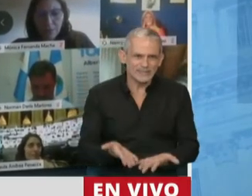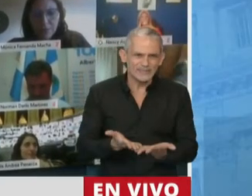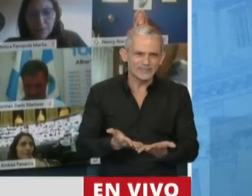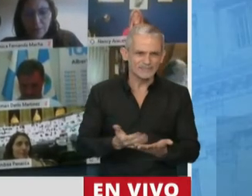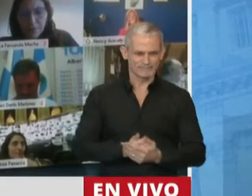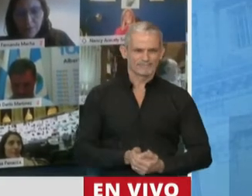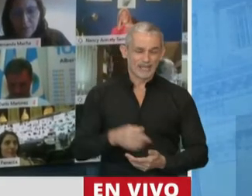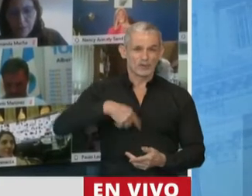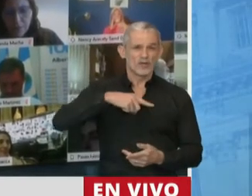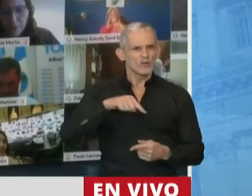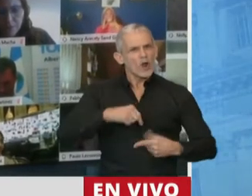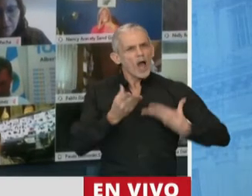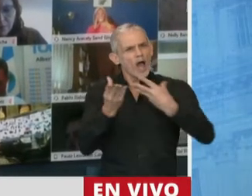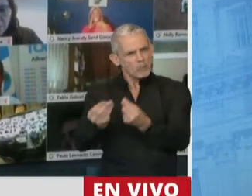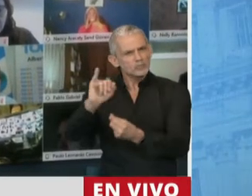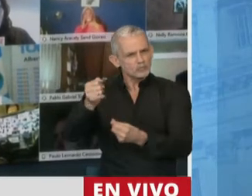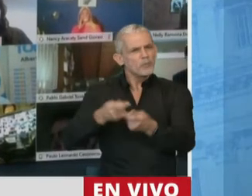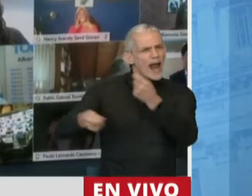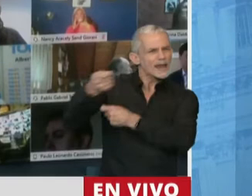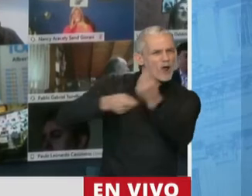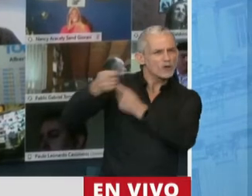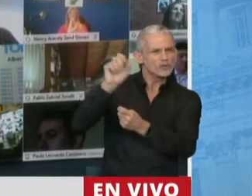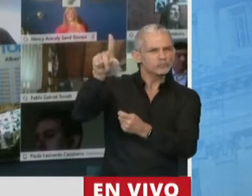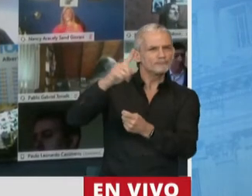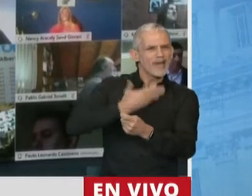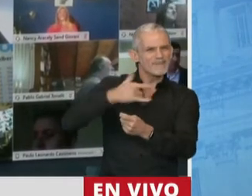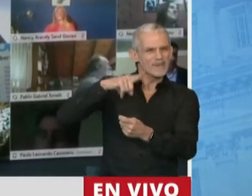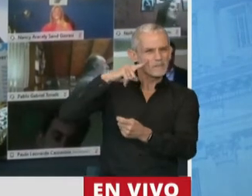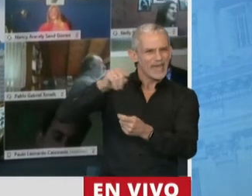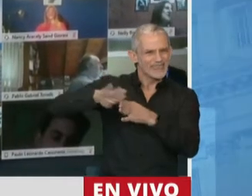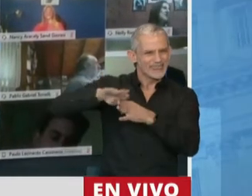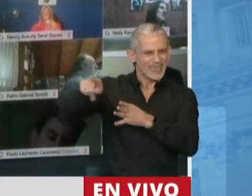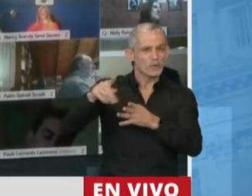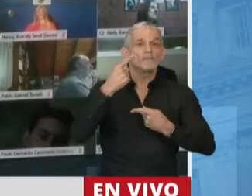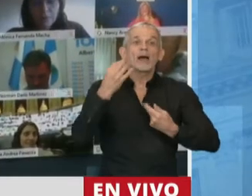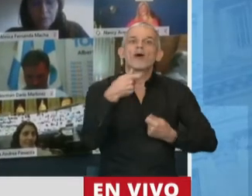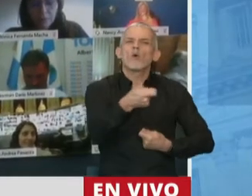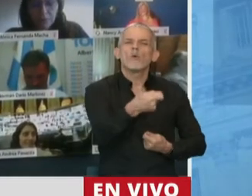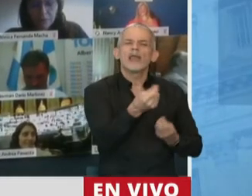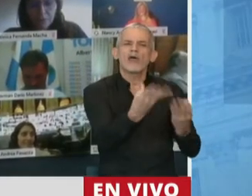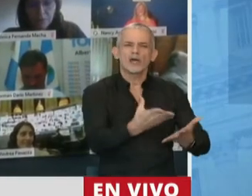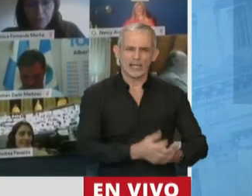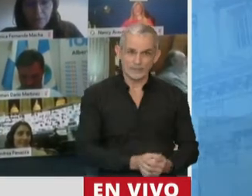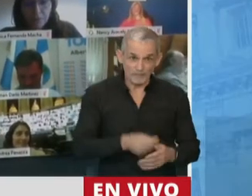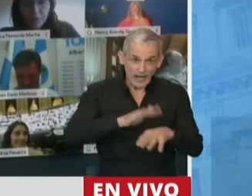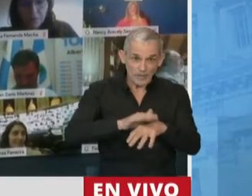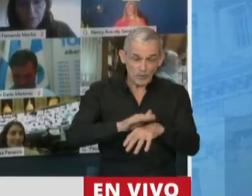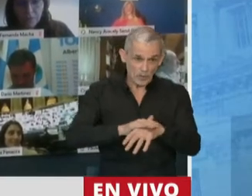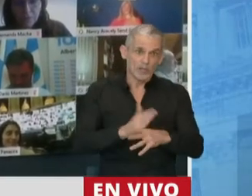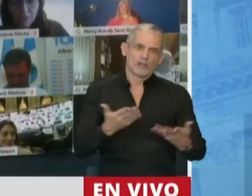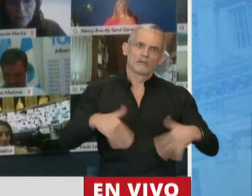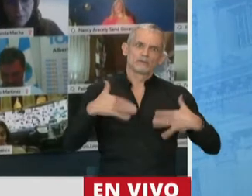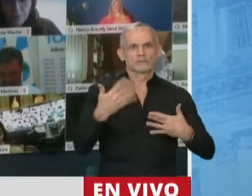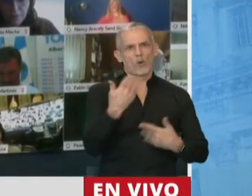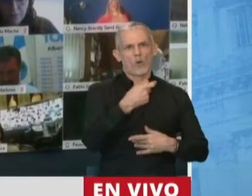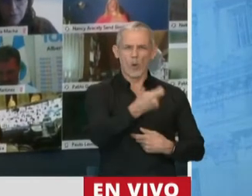tuvo nuestro apoyo para esa negociación. Queremos ver la situación de los jubilados, con la responsabilidad que significa.